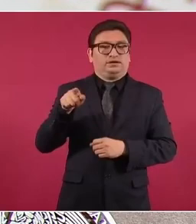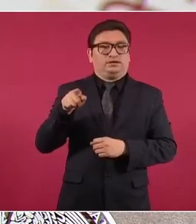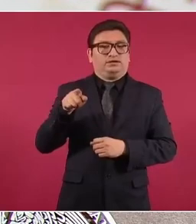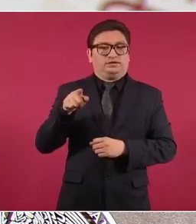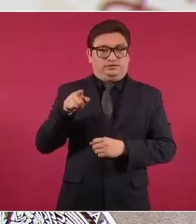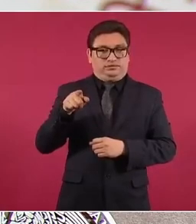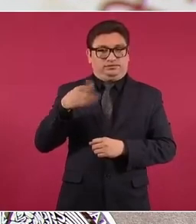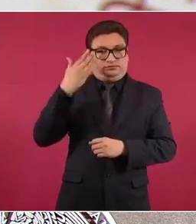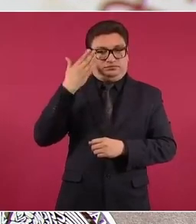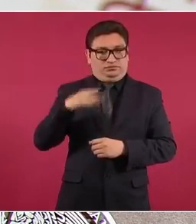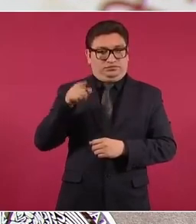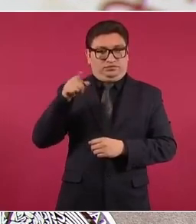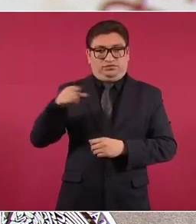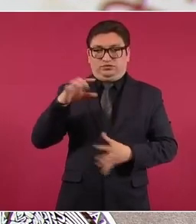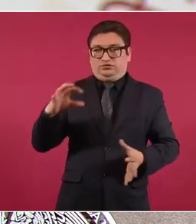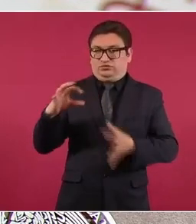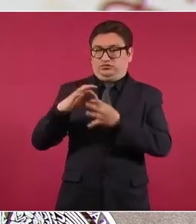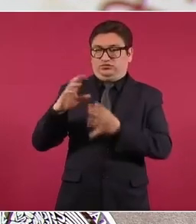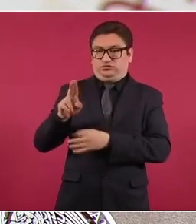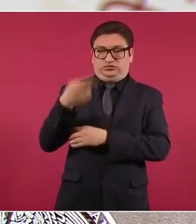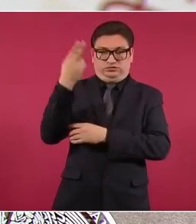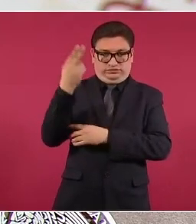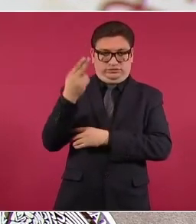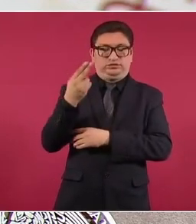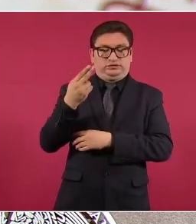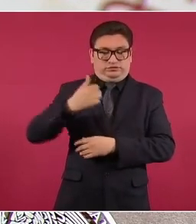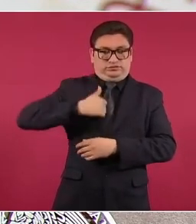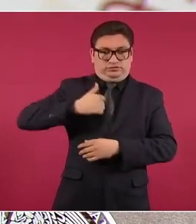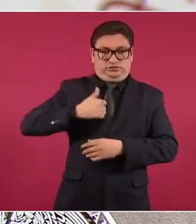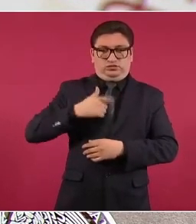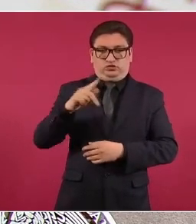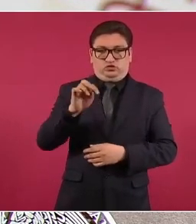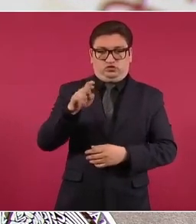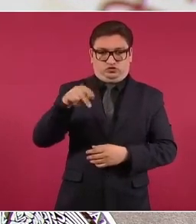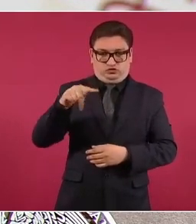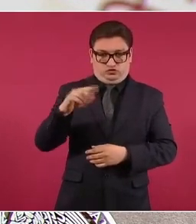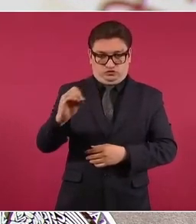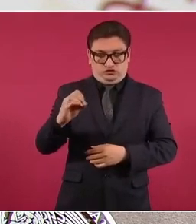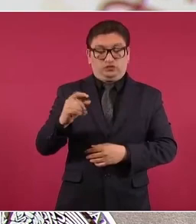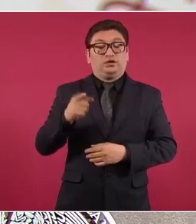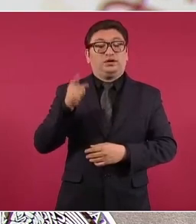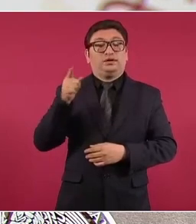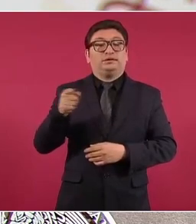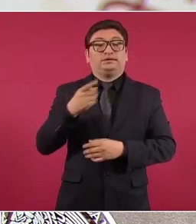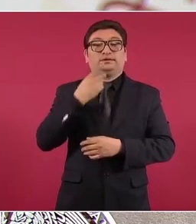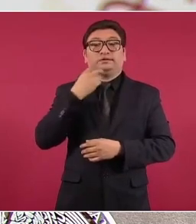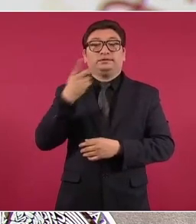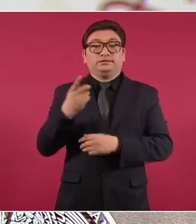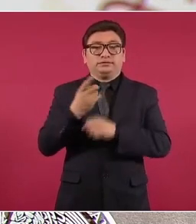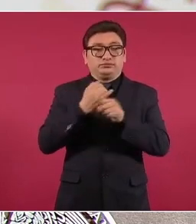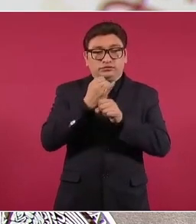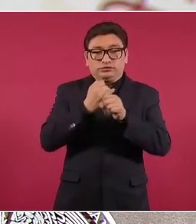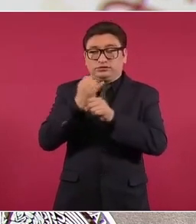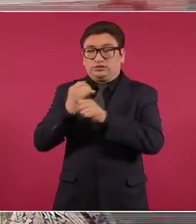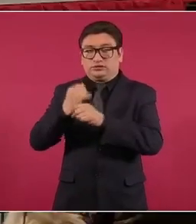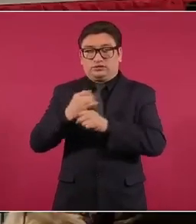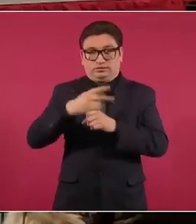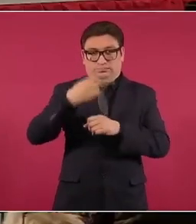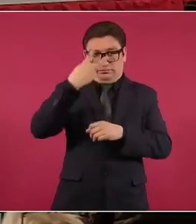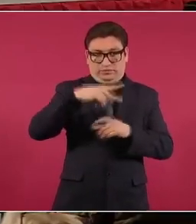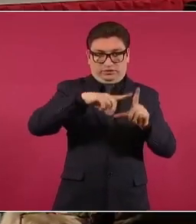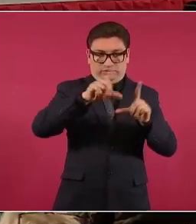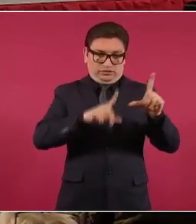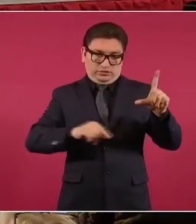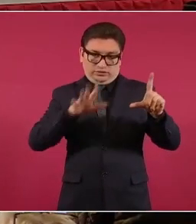como dijimos, de la Universidad de Toronto, Canadá, arrojó que muchos sectores de la sociedad civil mexicana